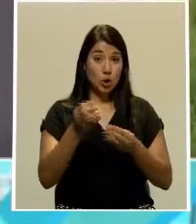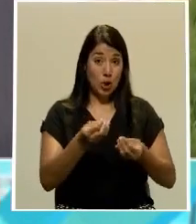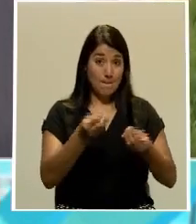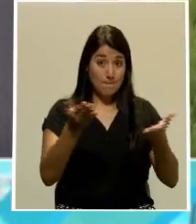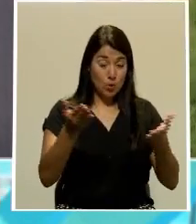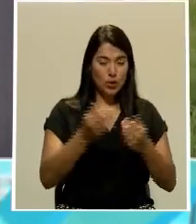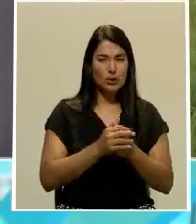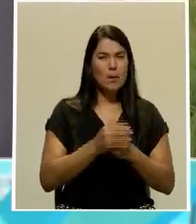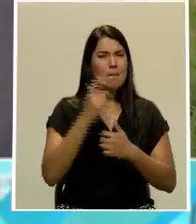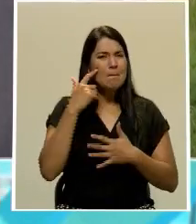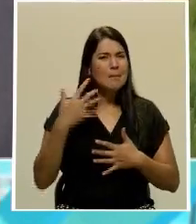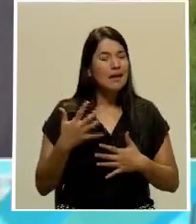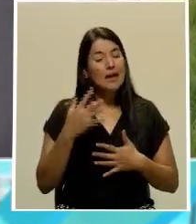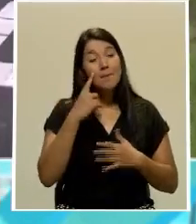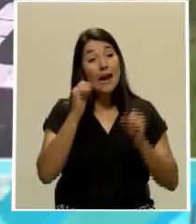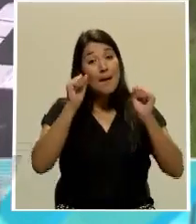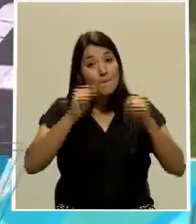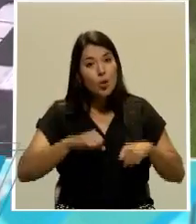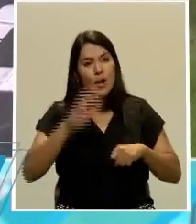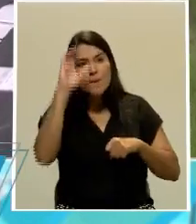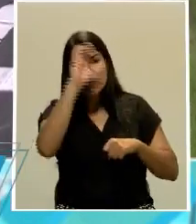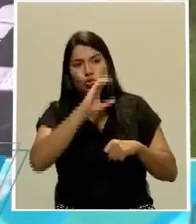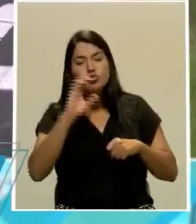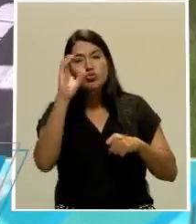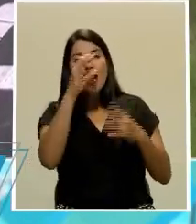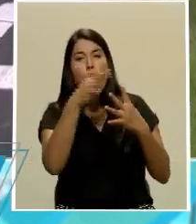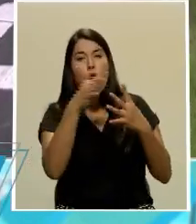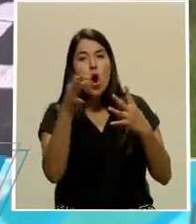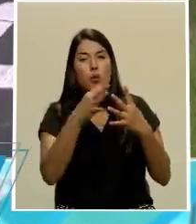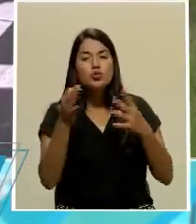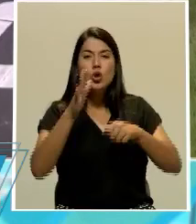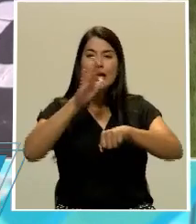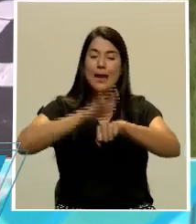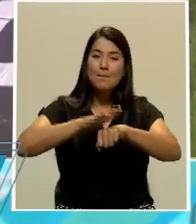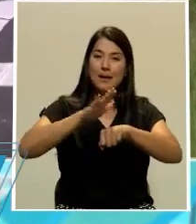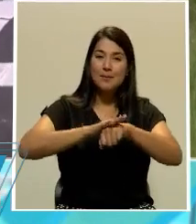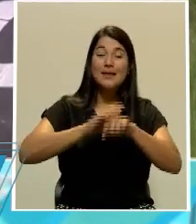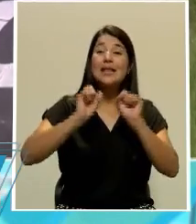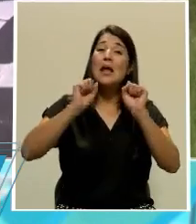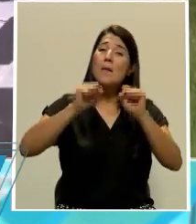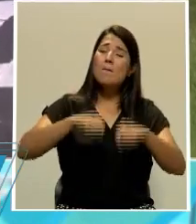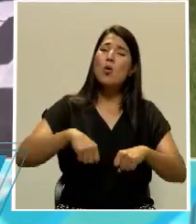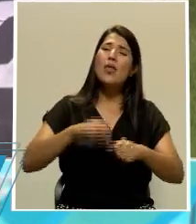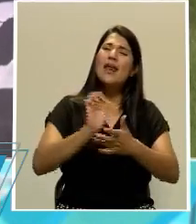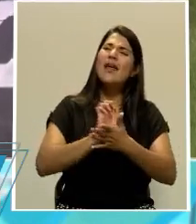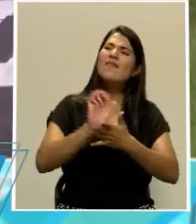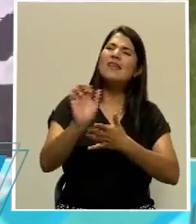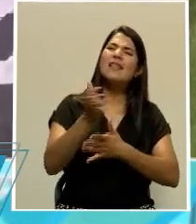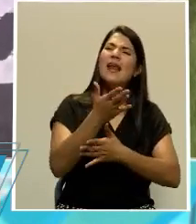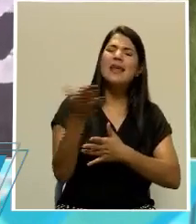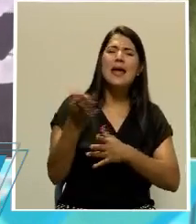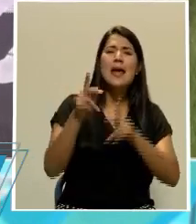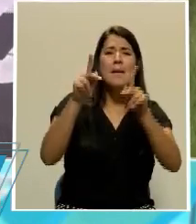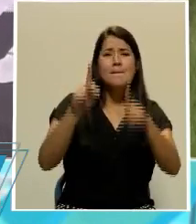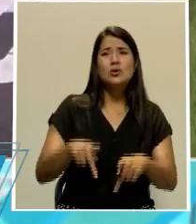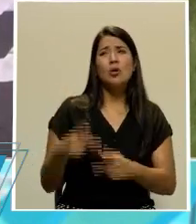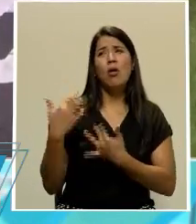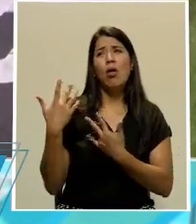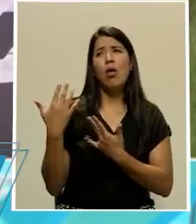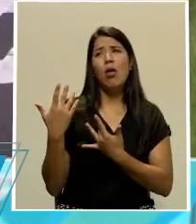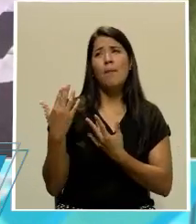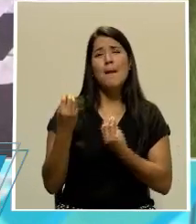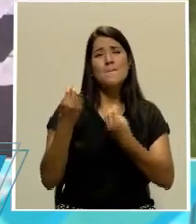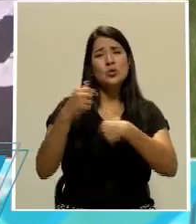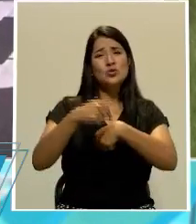para buscar opciones que permitan la recuperación rápida de las unidades y evitar que las personas tengan que esperar en las paradas. Nosotros